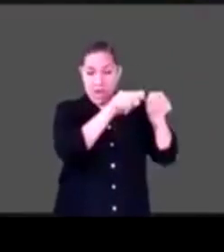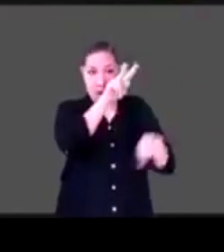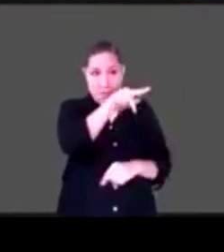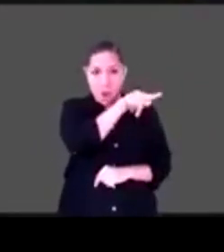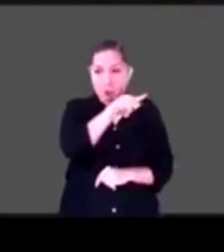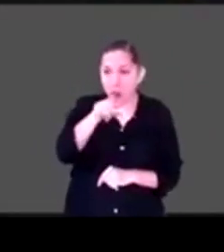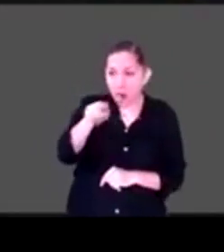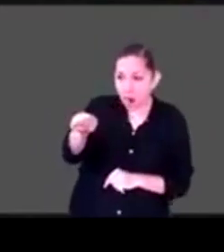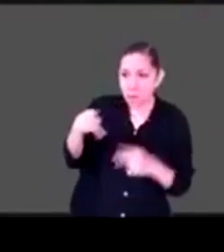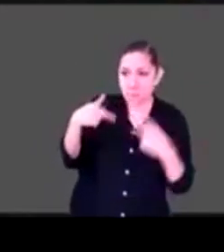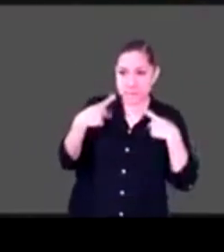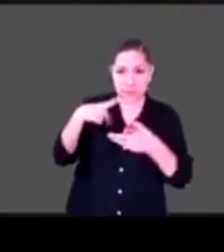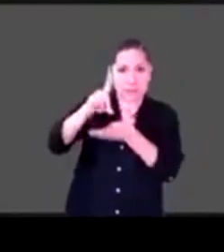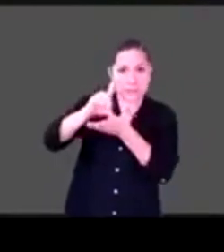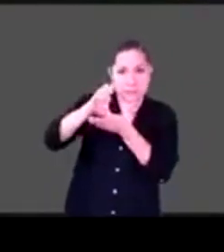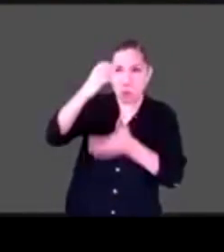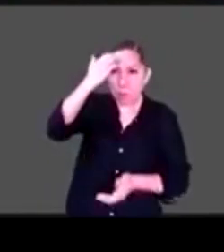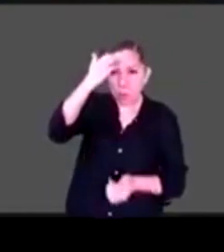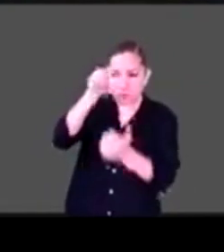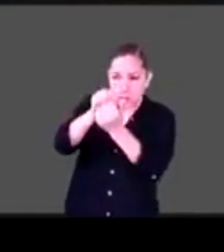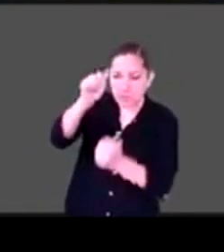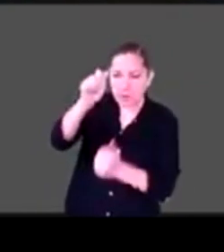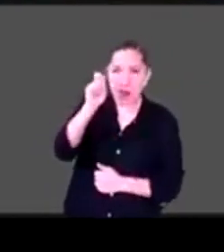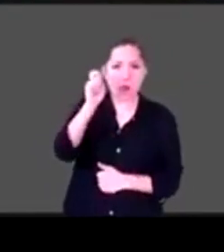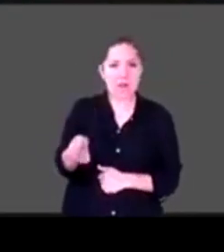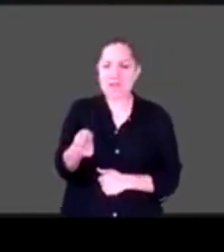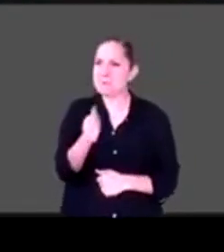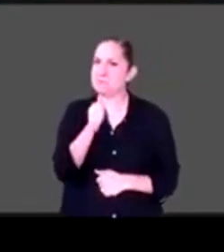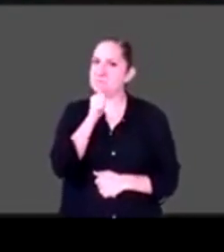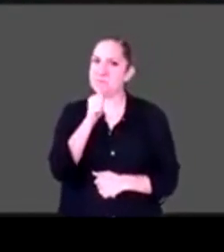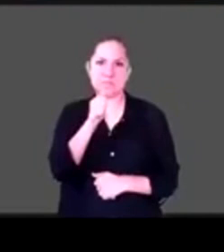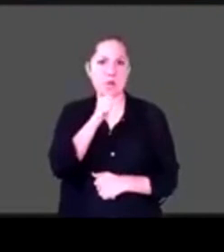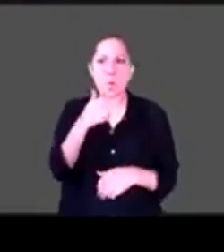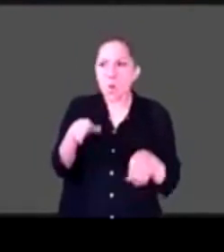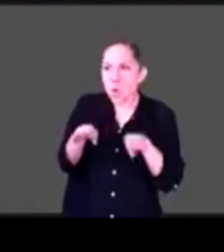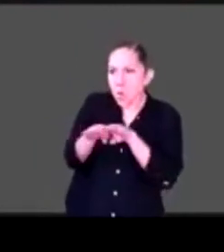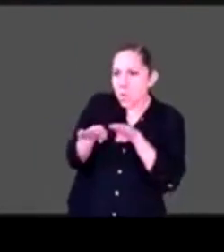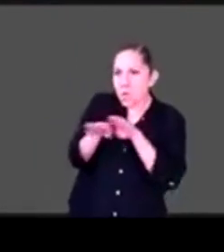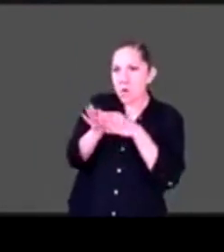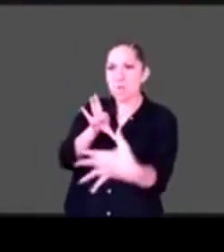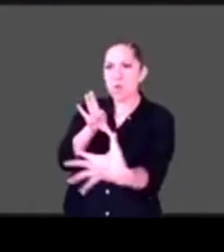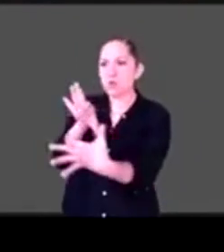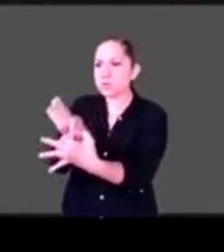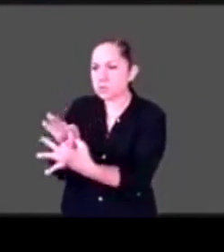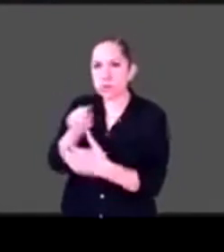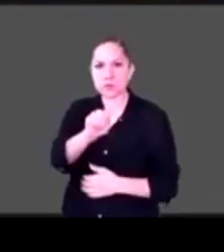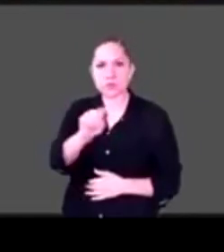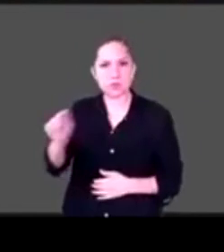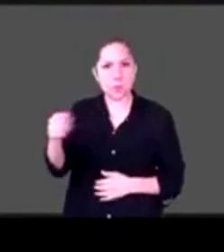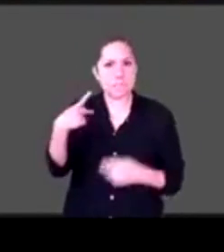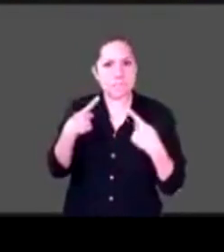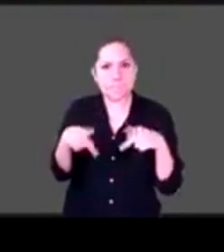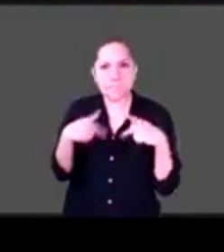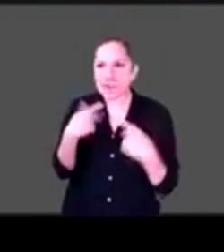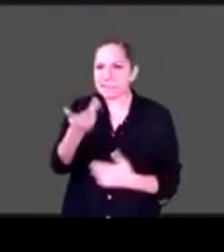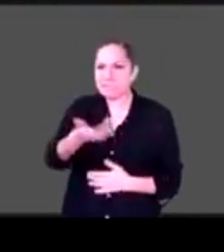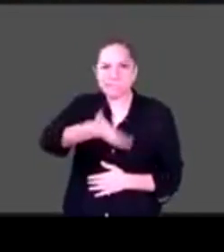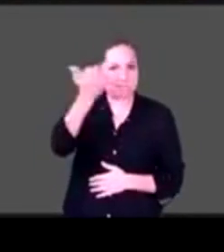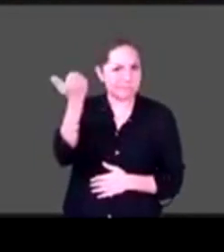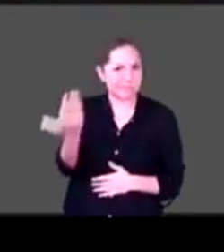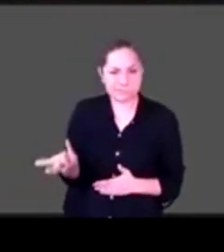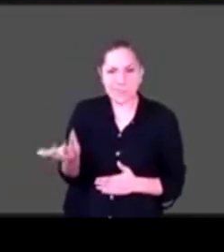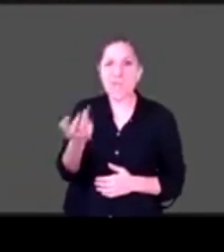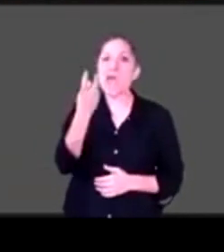con discapacidad, y el tema en sí y qué hacer en dado caso. Y ni hablar de la economía que ha sido